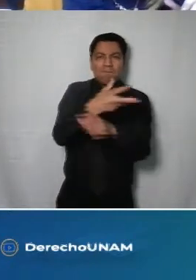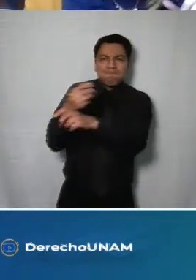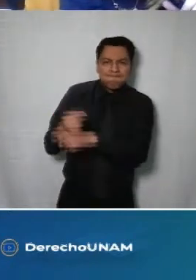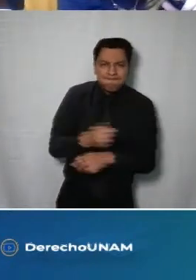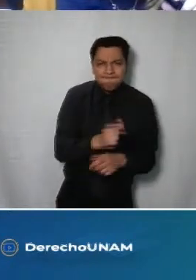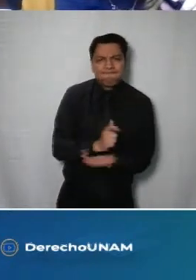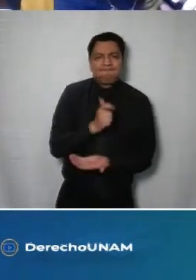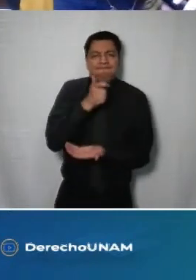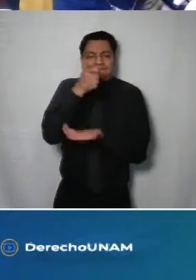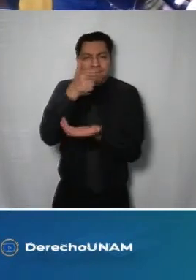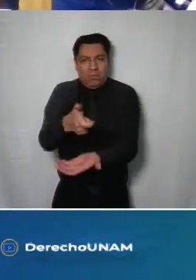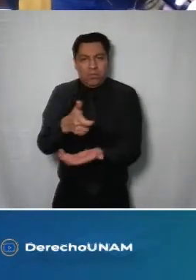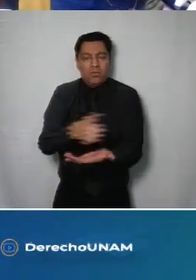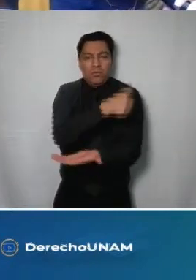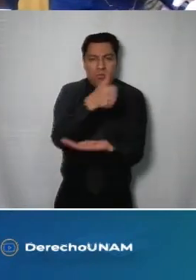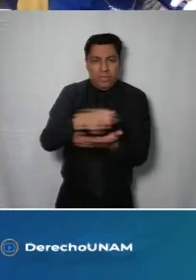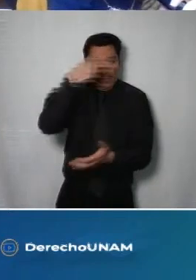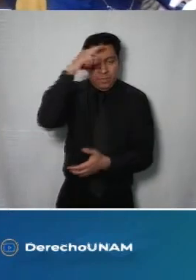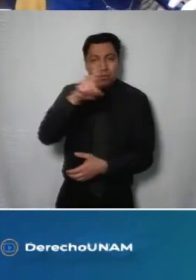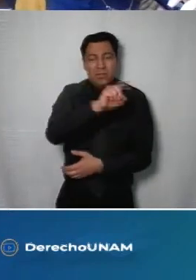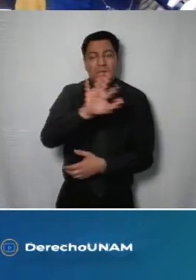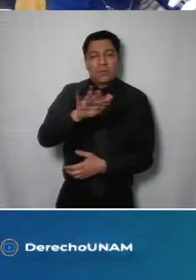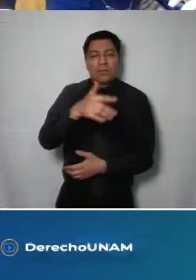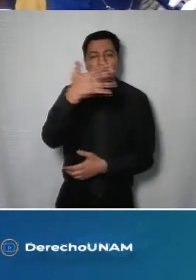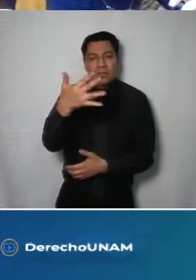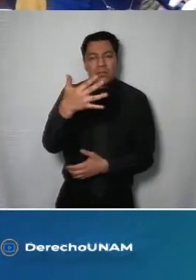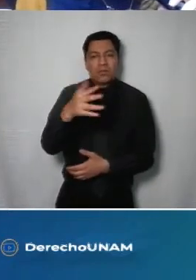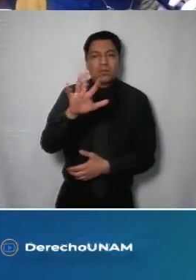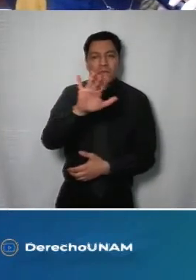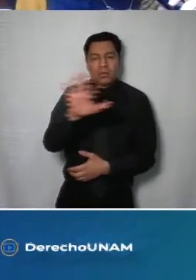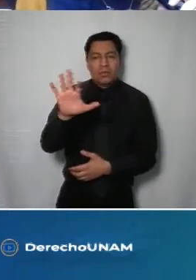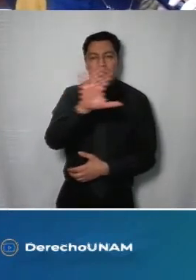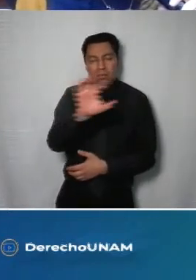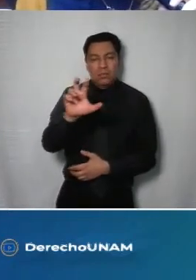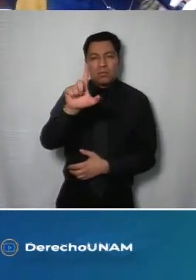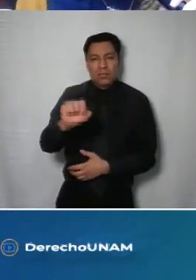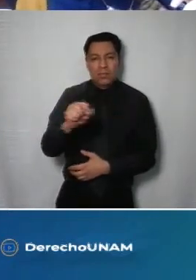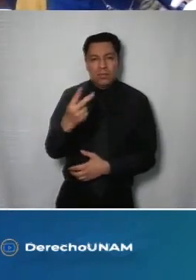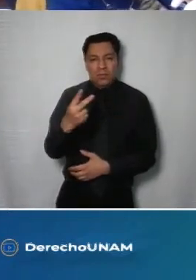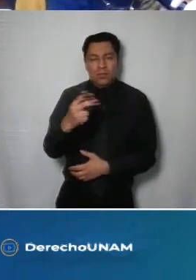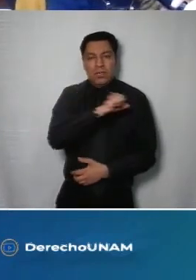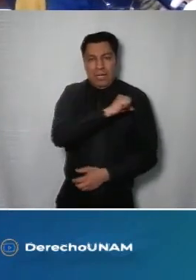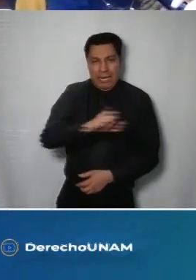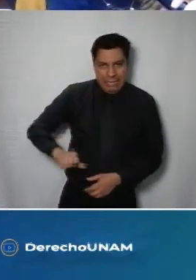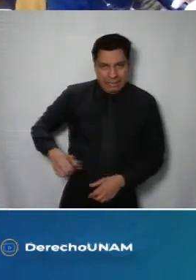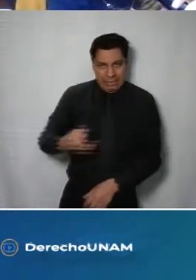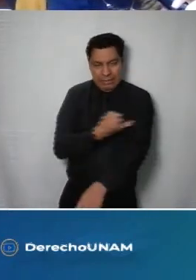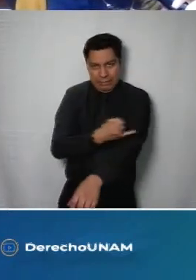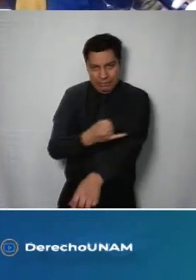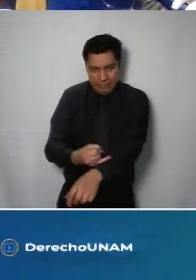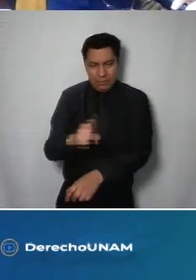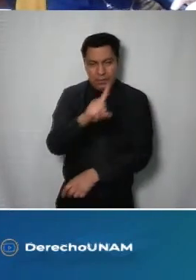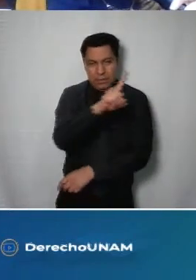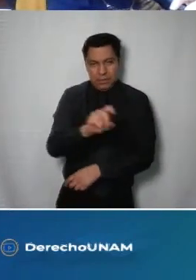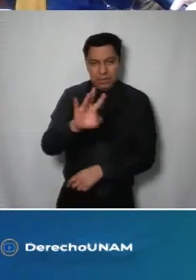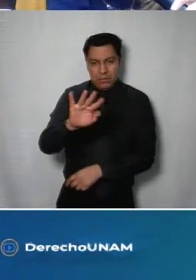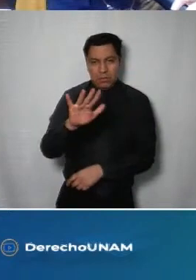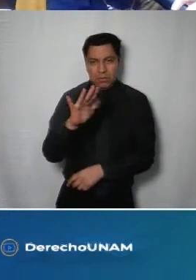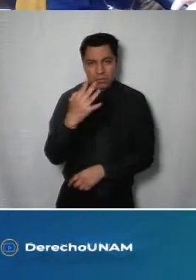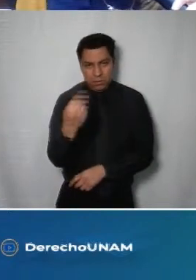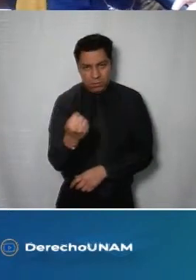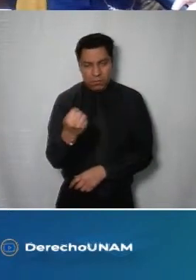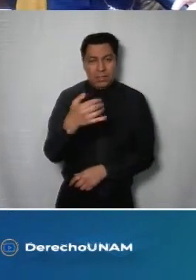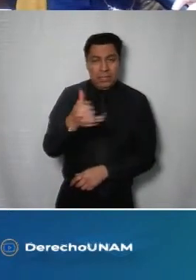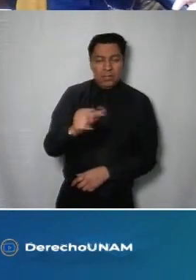Reconstrucción de la Ciudad de México 155 y 522 del Alcalista Palapa 159 y